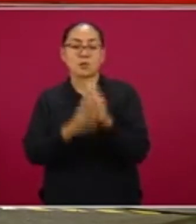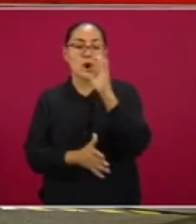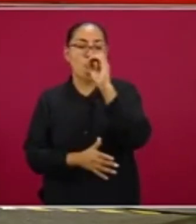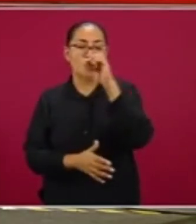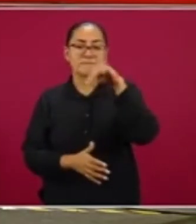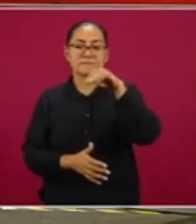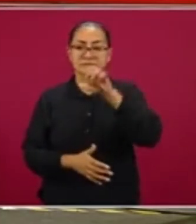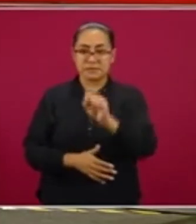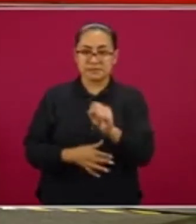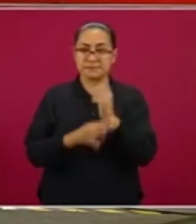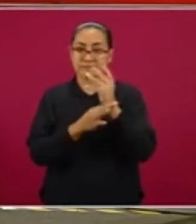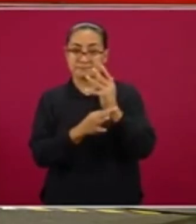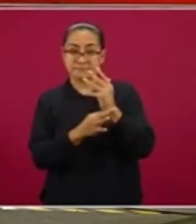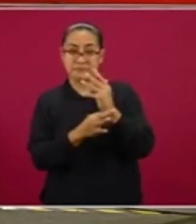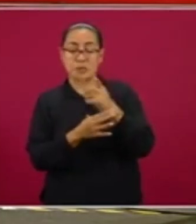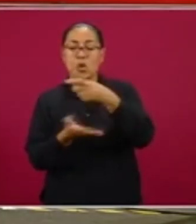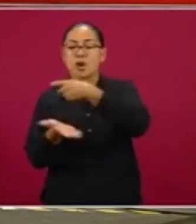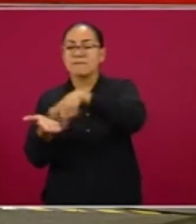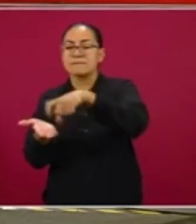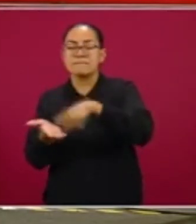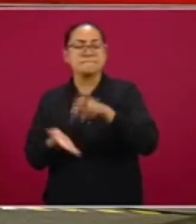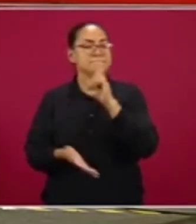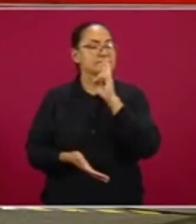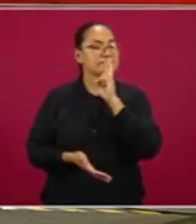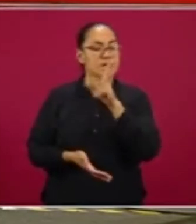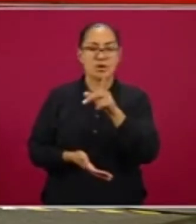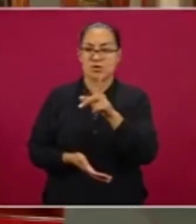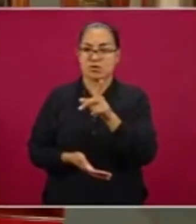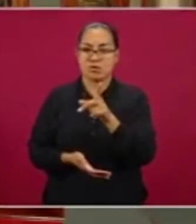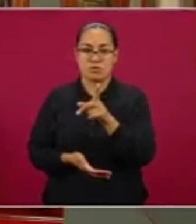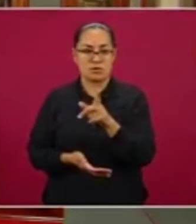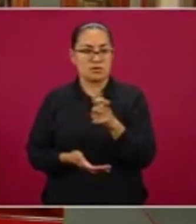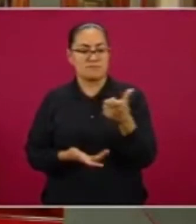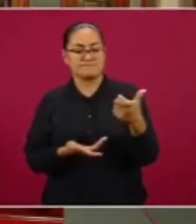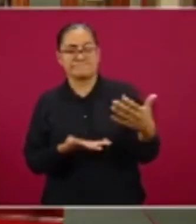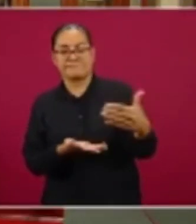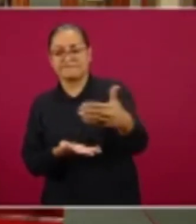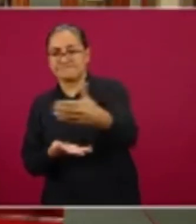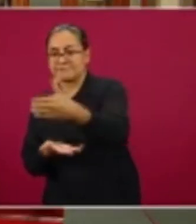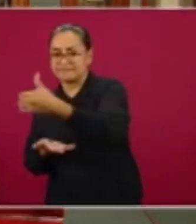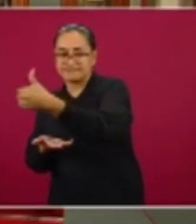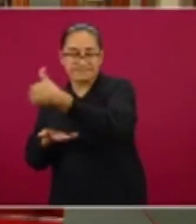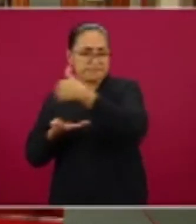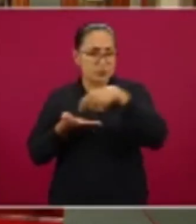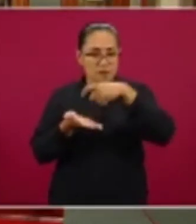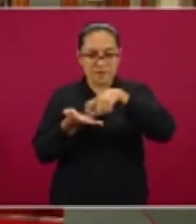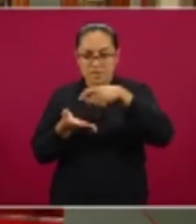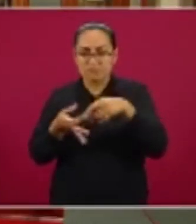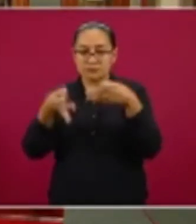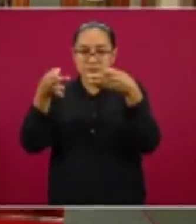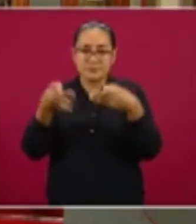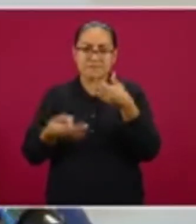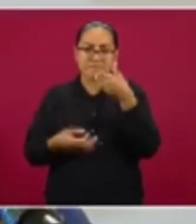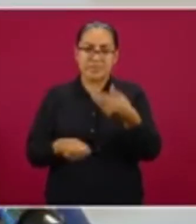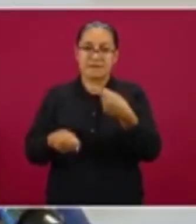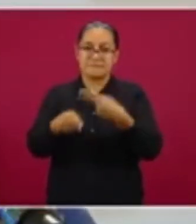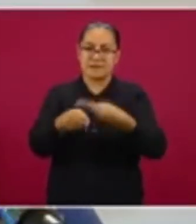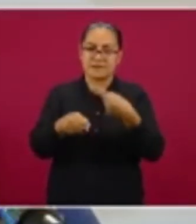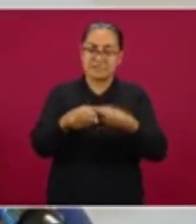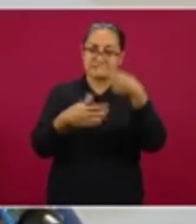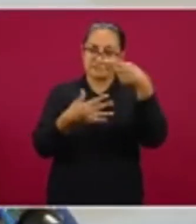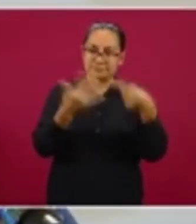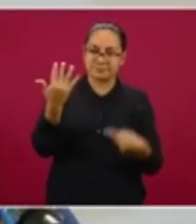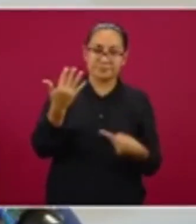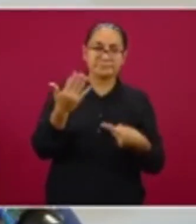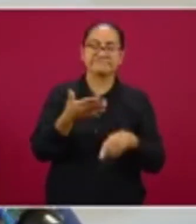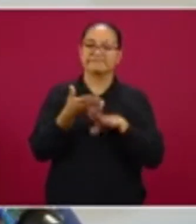en alimentos industrializados. Durante la conferencia de las 19 horas, el subsecretario de Prevención y Promoción de la Salud, Hugo López-Gatell, destacó